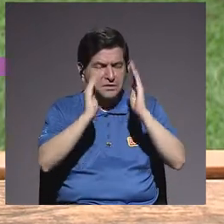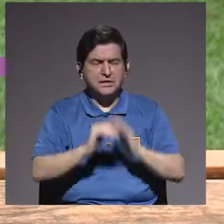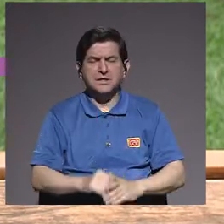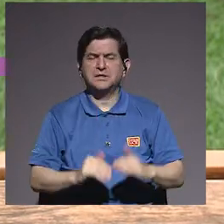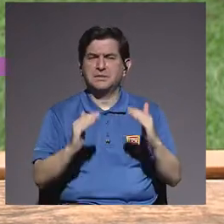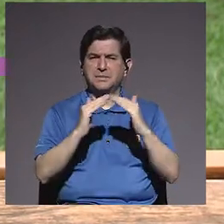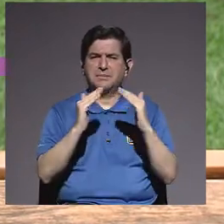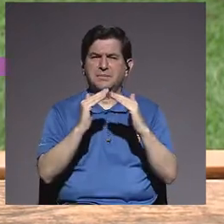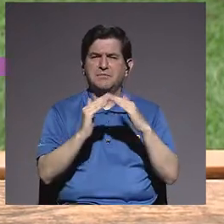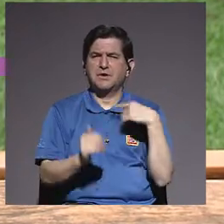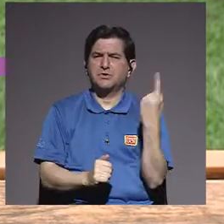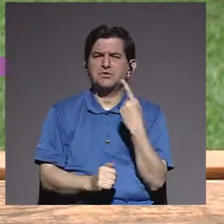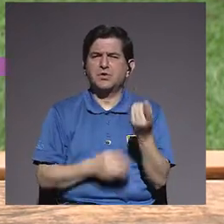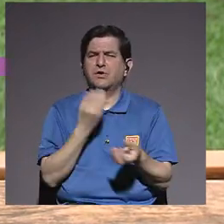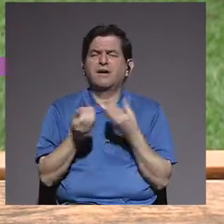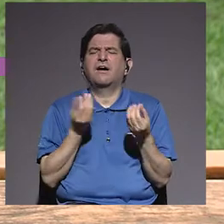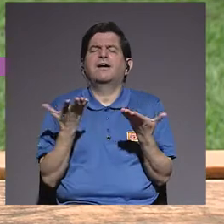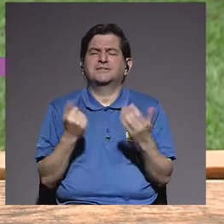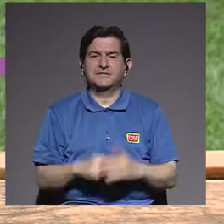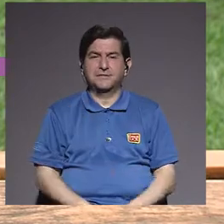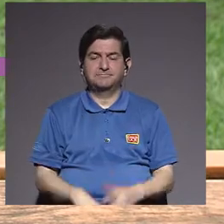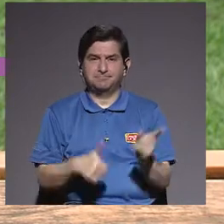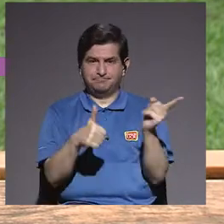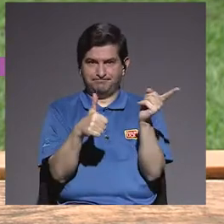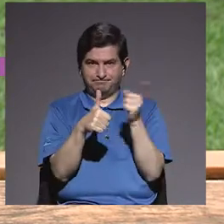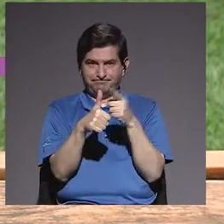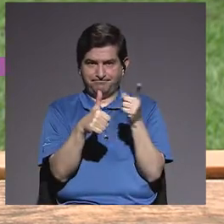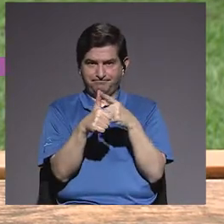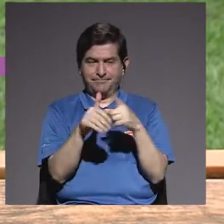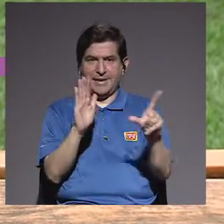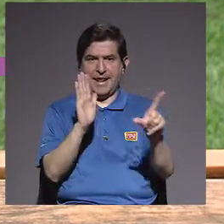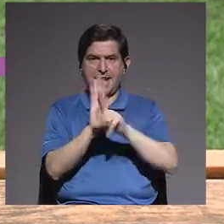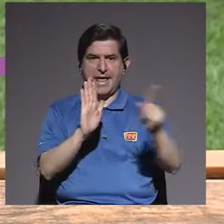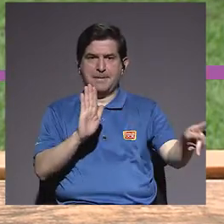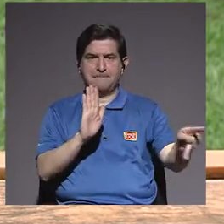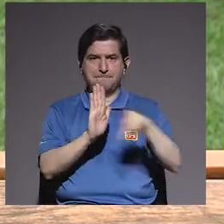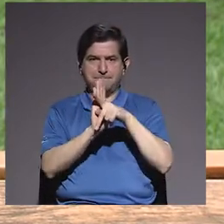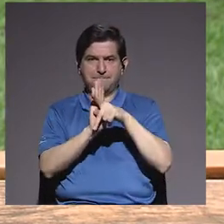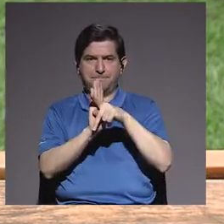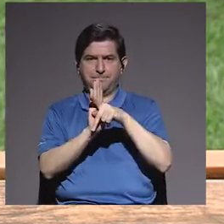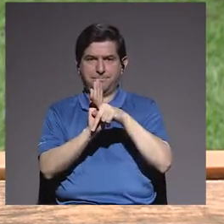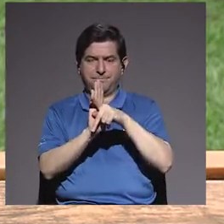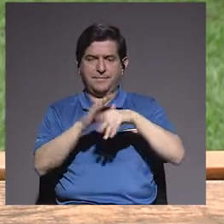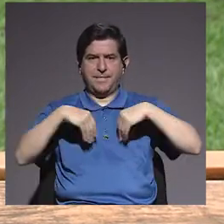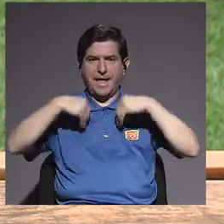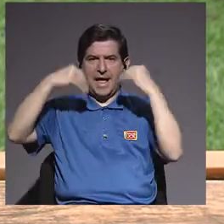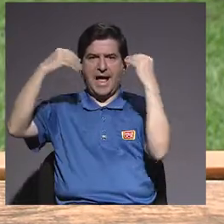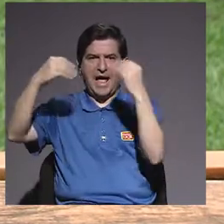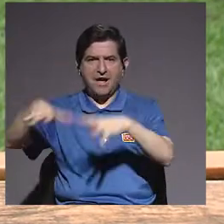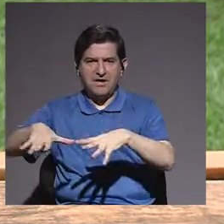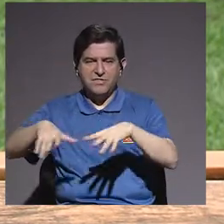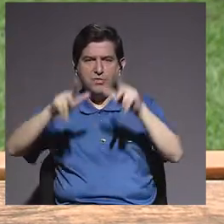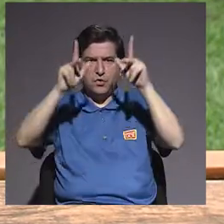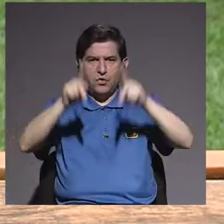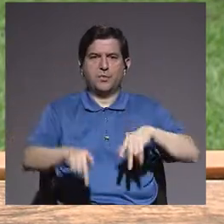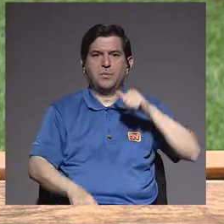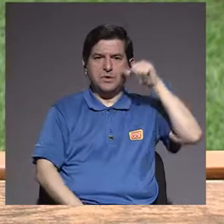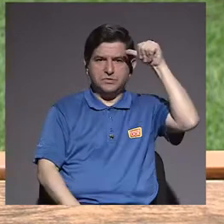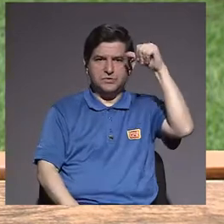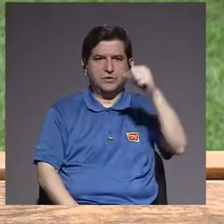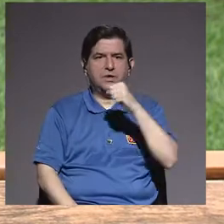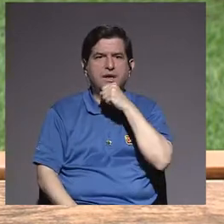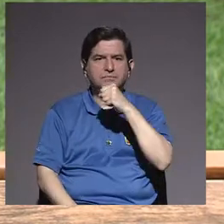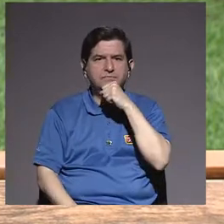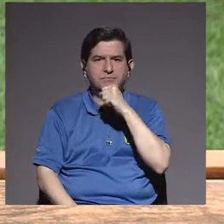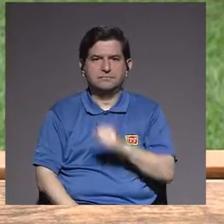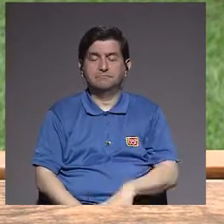vive solo. Bueno, sí, en primer lugar, la ley prohíbe el abandono de la persona adulta